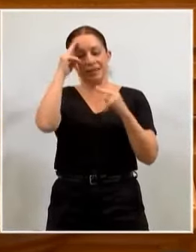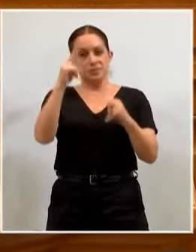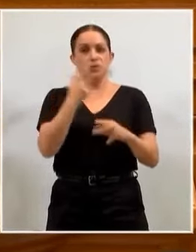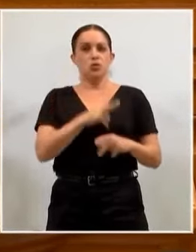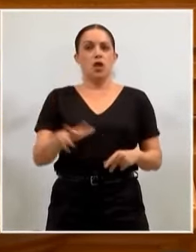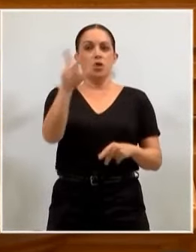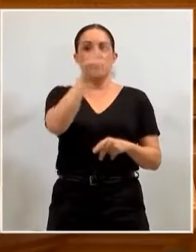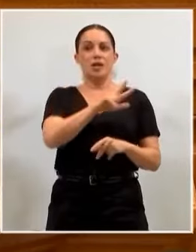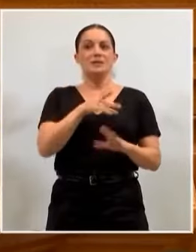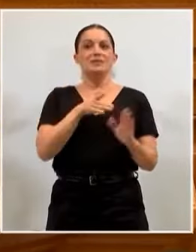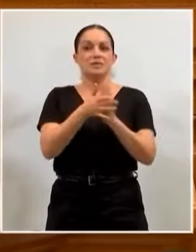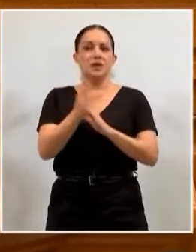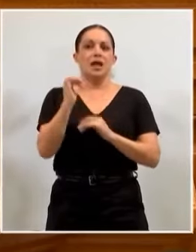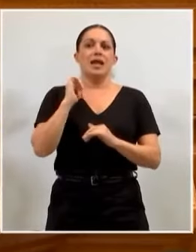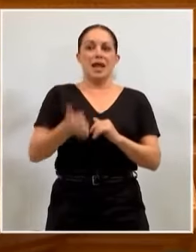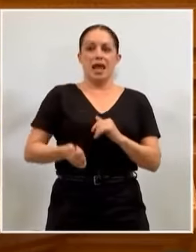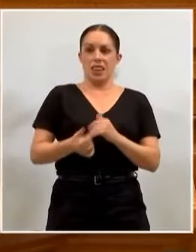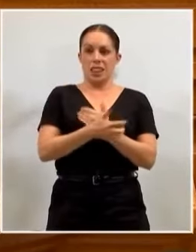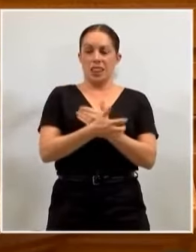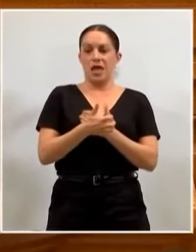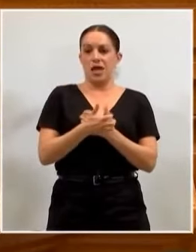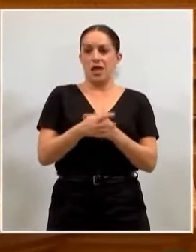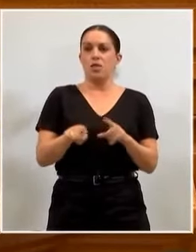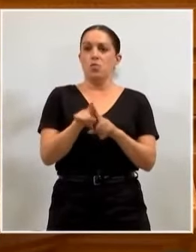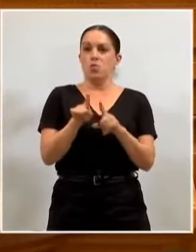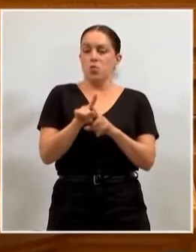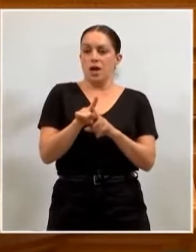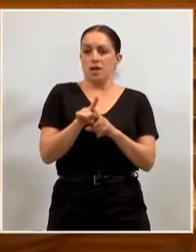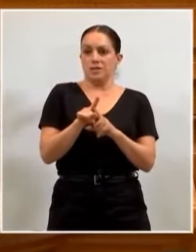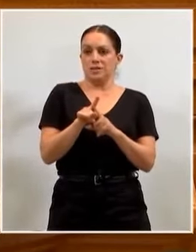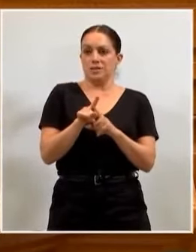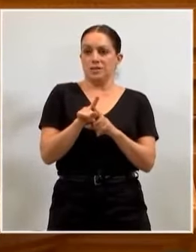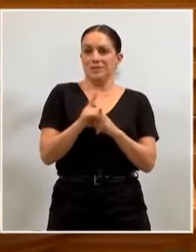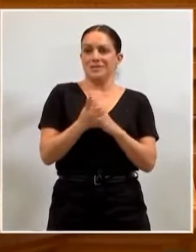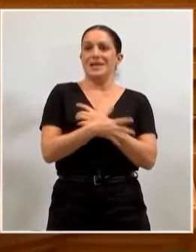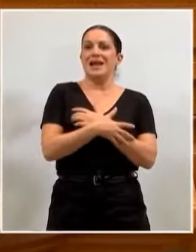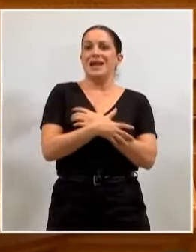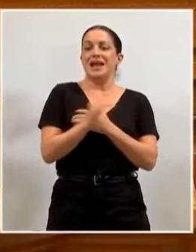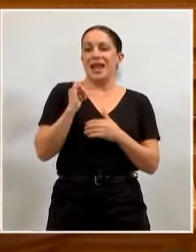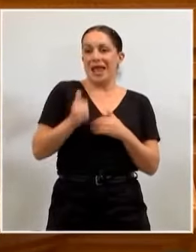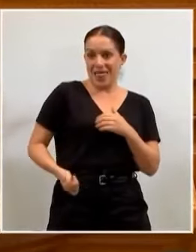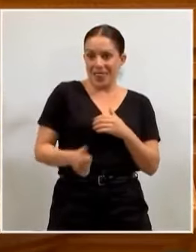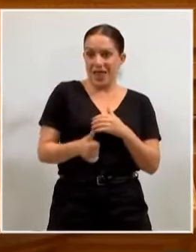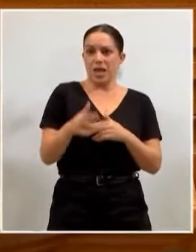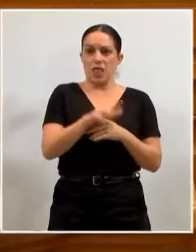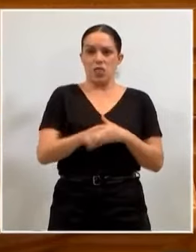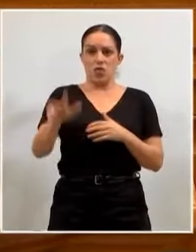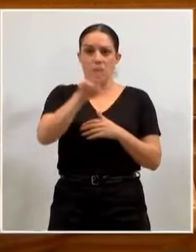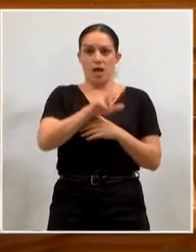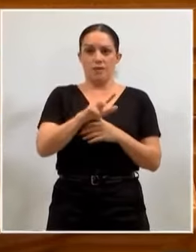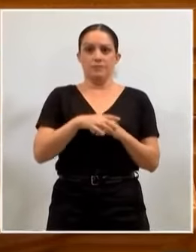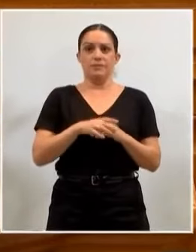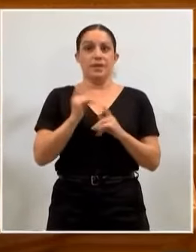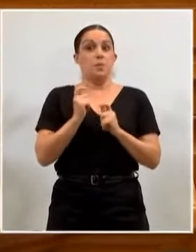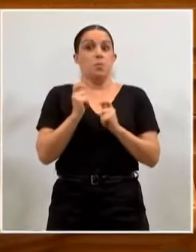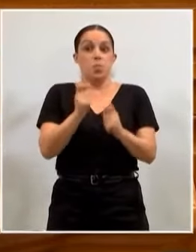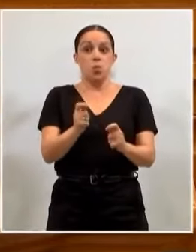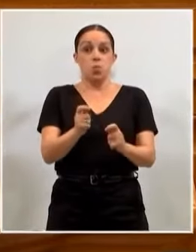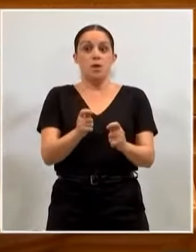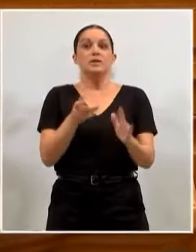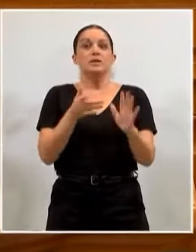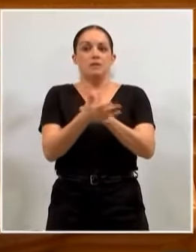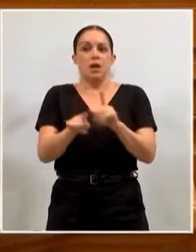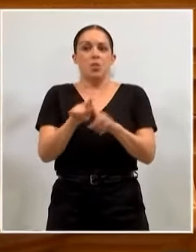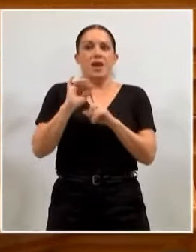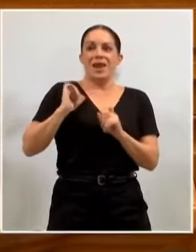nacional. Es más, el principal aspecto para denominar hoy a un país como soberano es precisamente que compartamos la